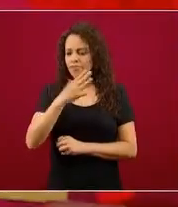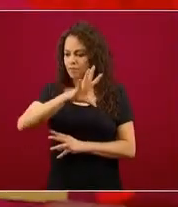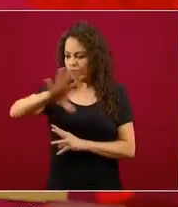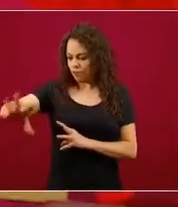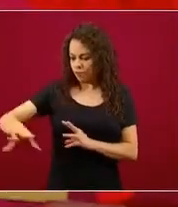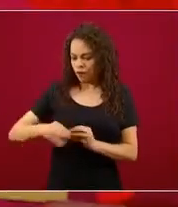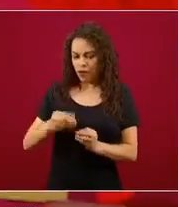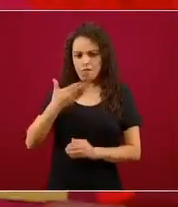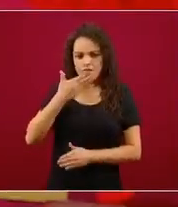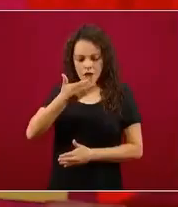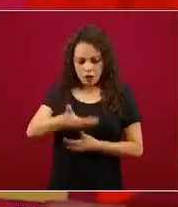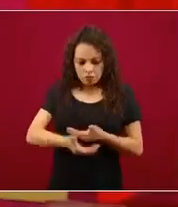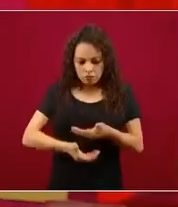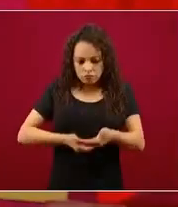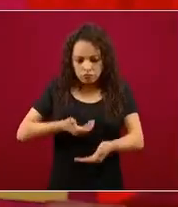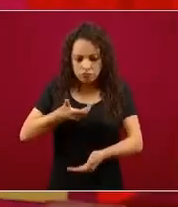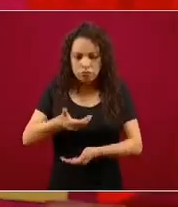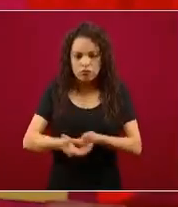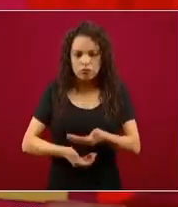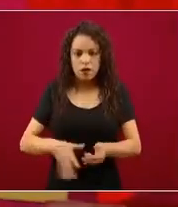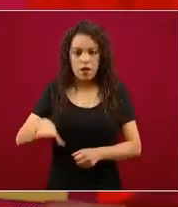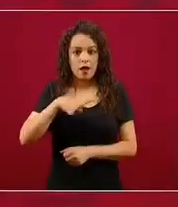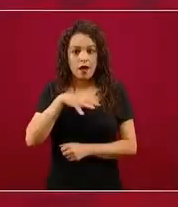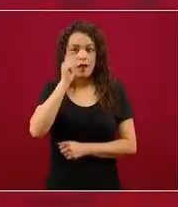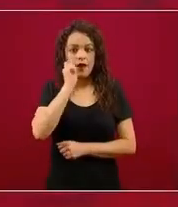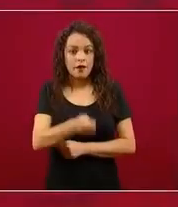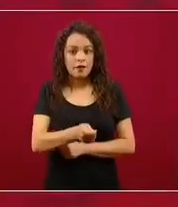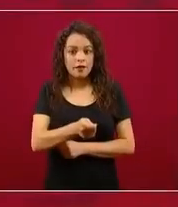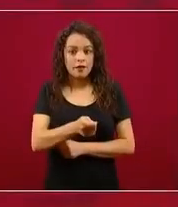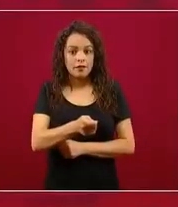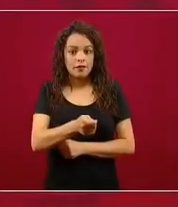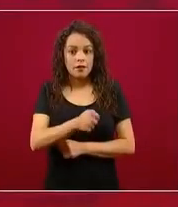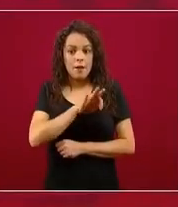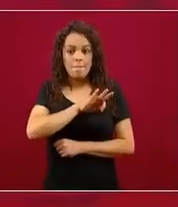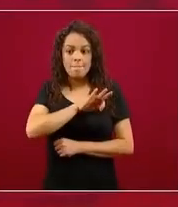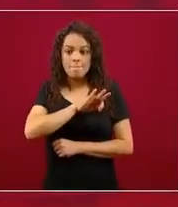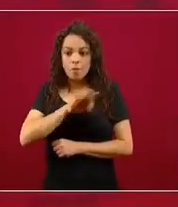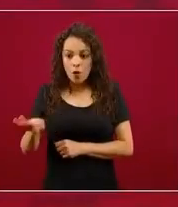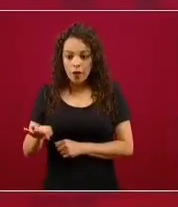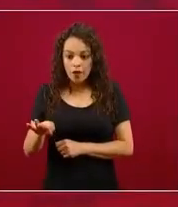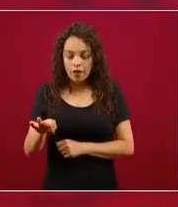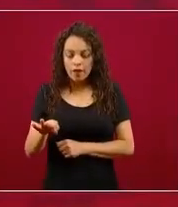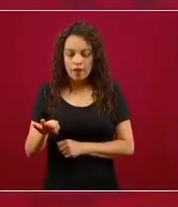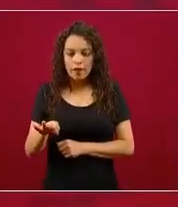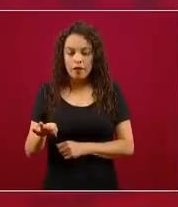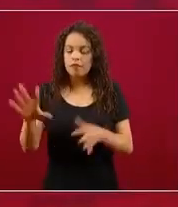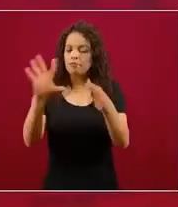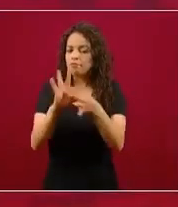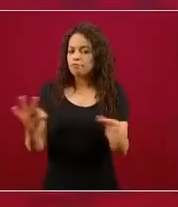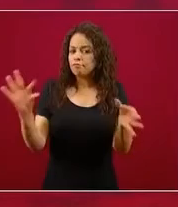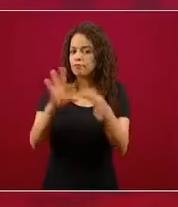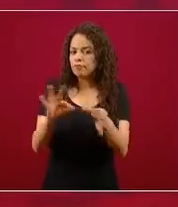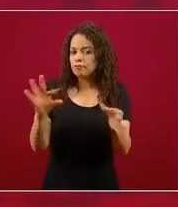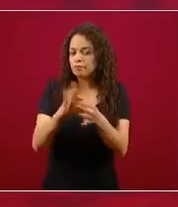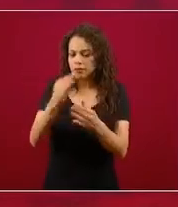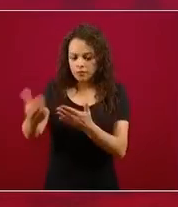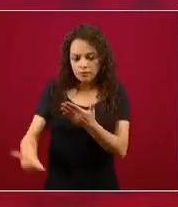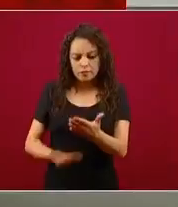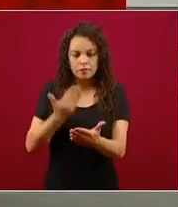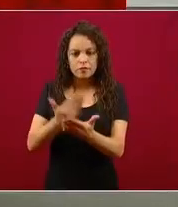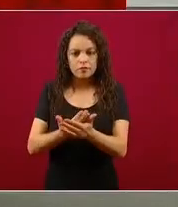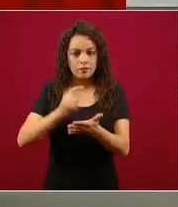cordialidad encontrar puntos de encuentro entre un planteamiento técnico y su